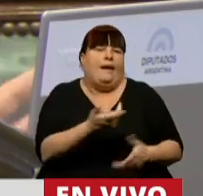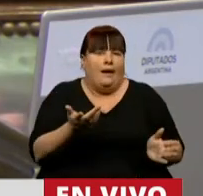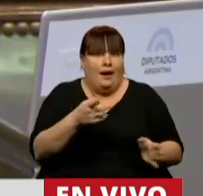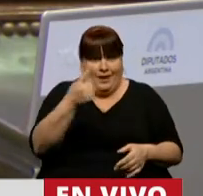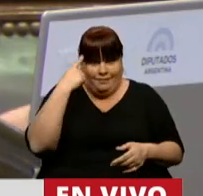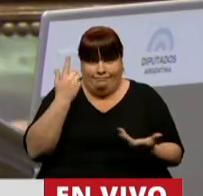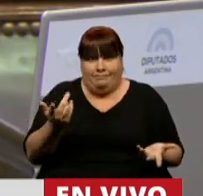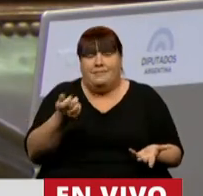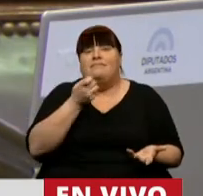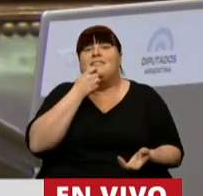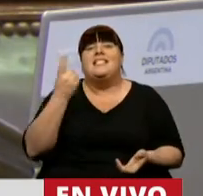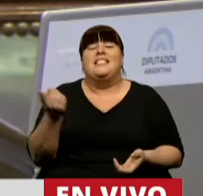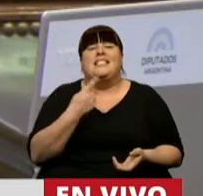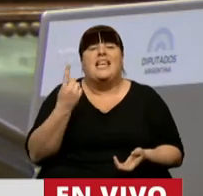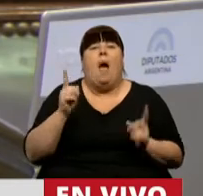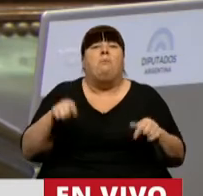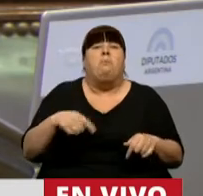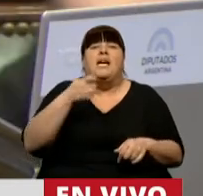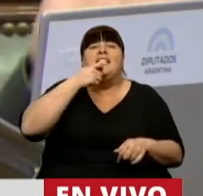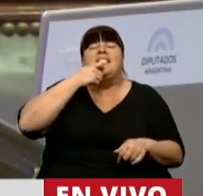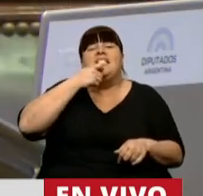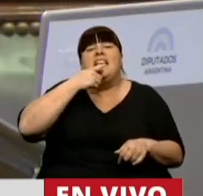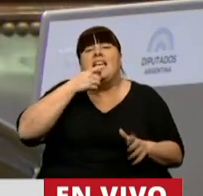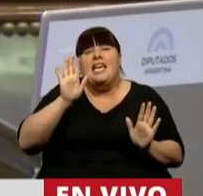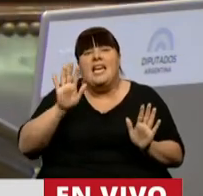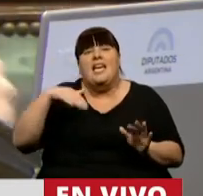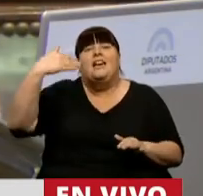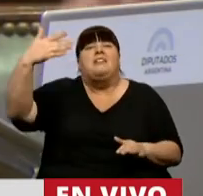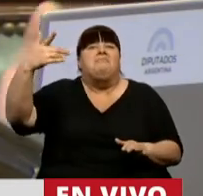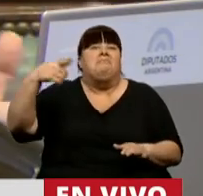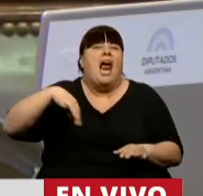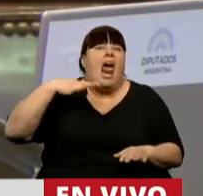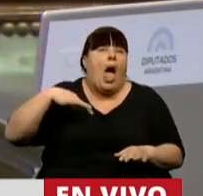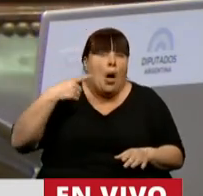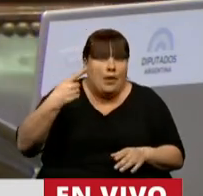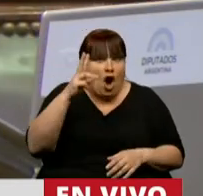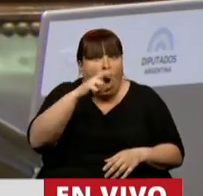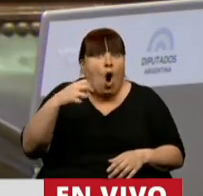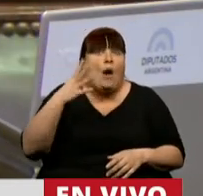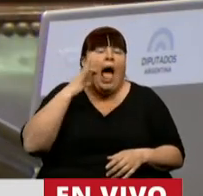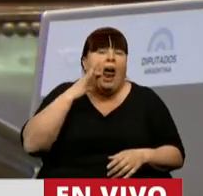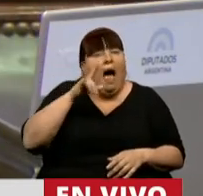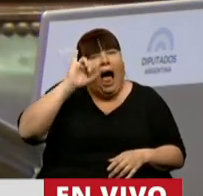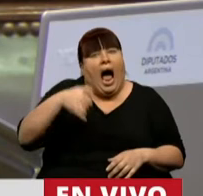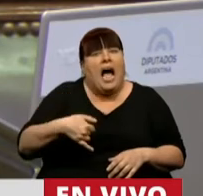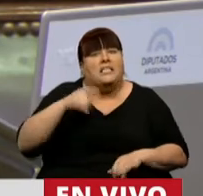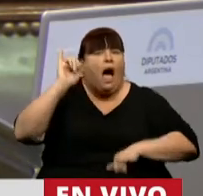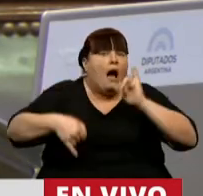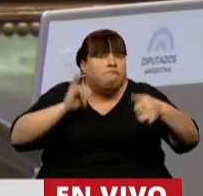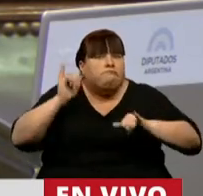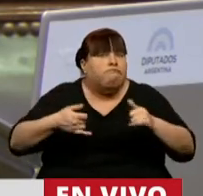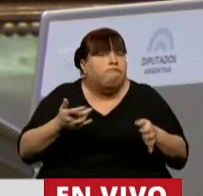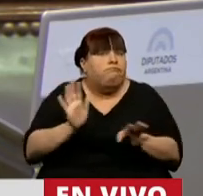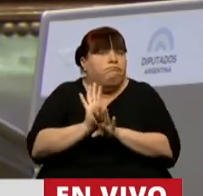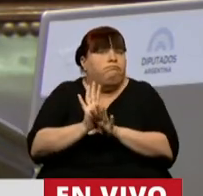imagínense, para quienes no saben si alguna vez en su vida van a cobrar algo, muchos aceptaron